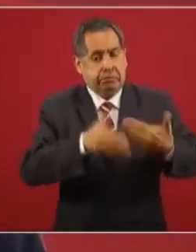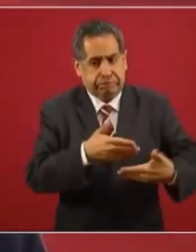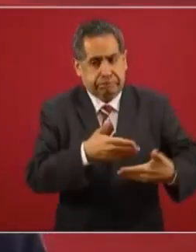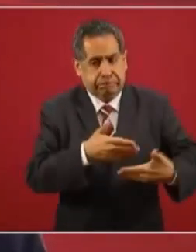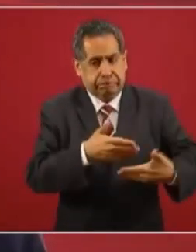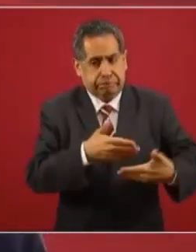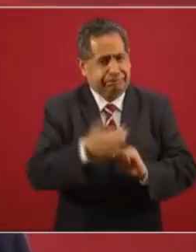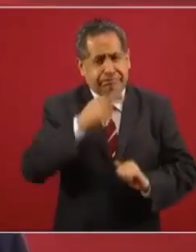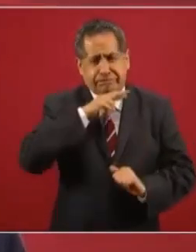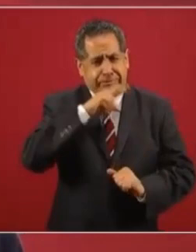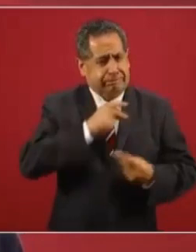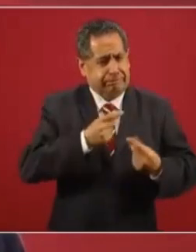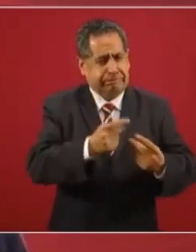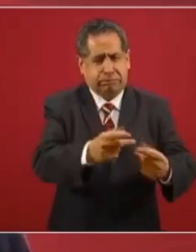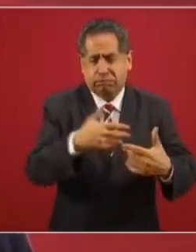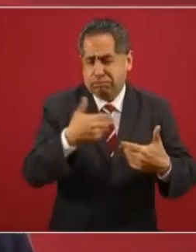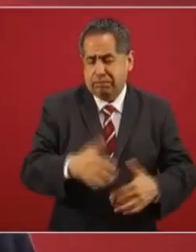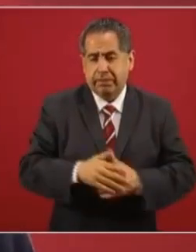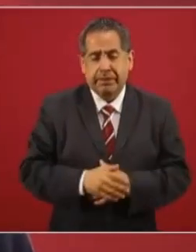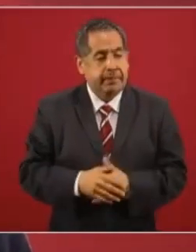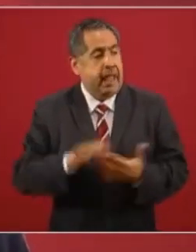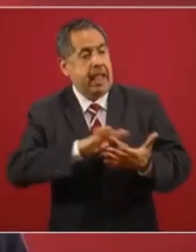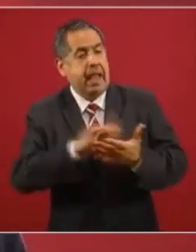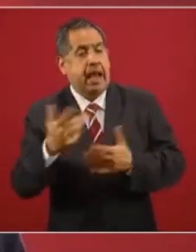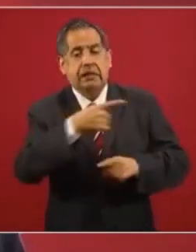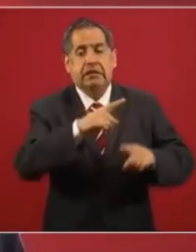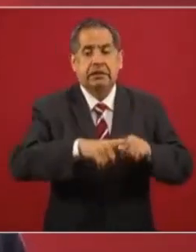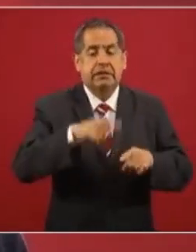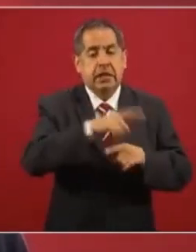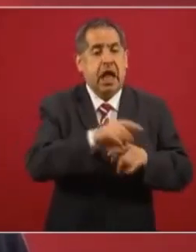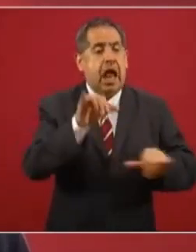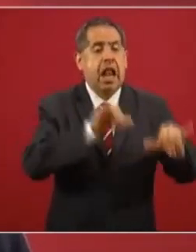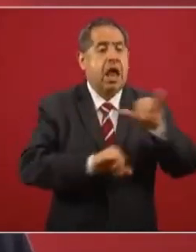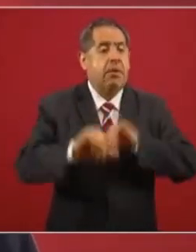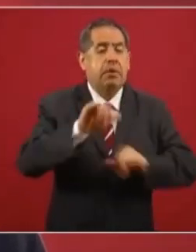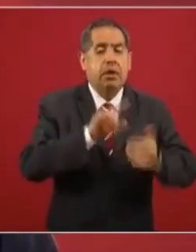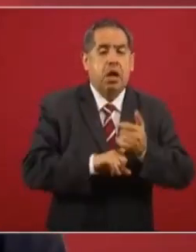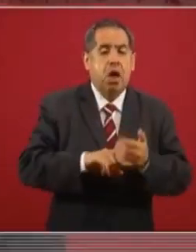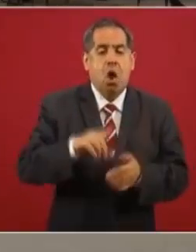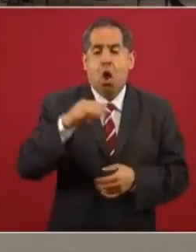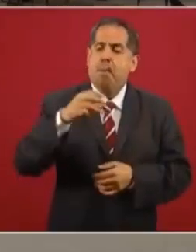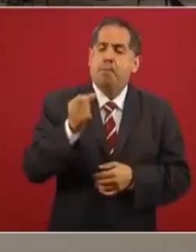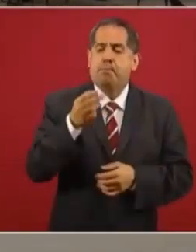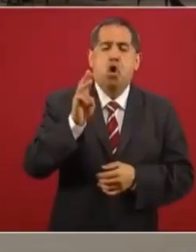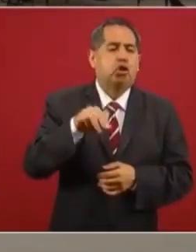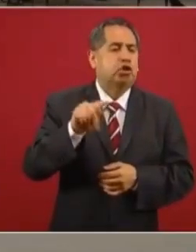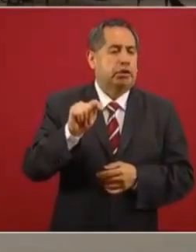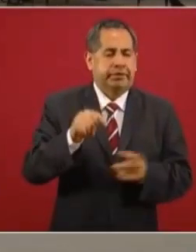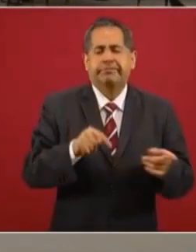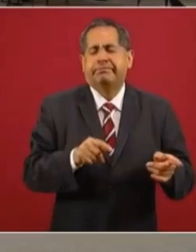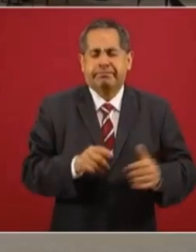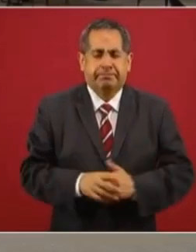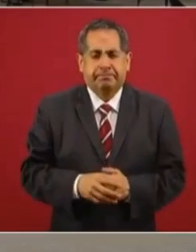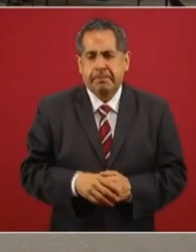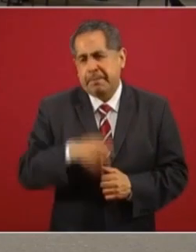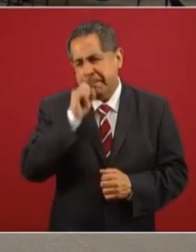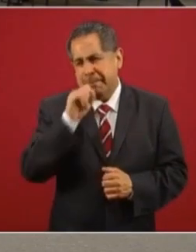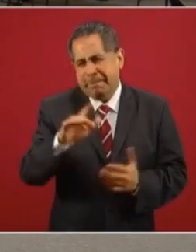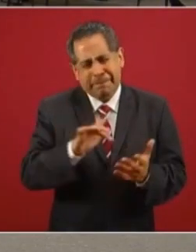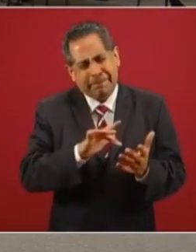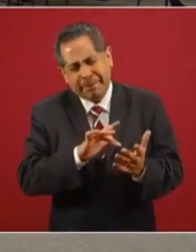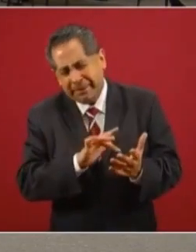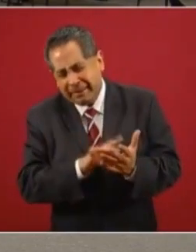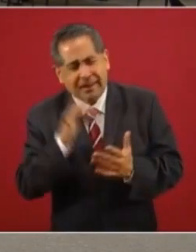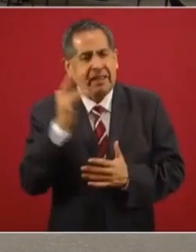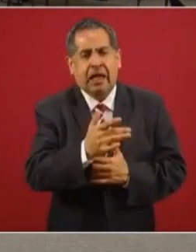productivo. Un agradecimiento profundo también a Laboratorios Leomont. Y también un agradecimiento profundo